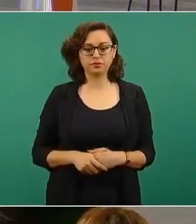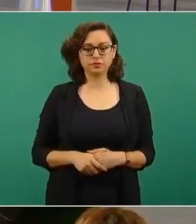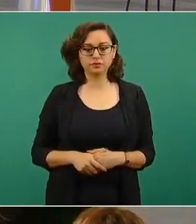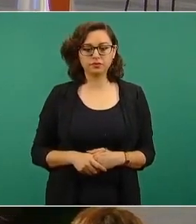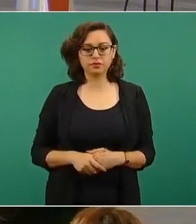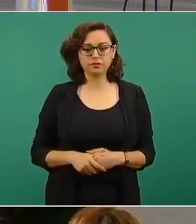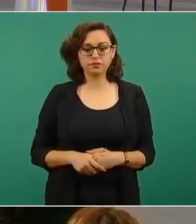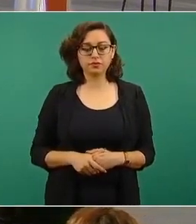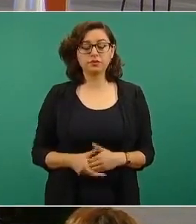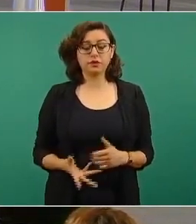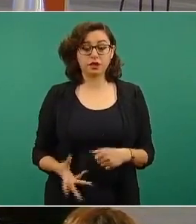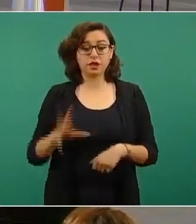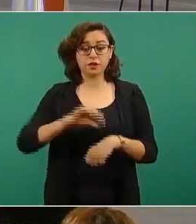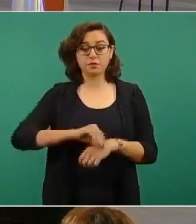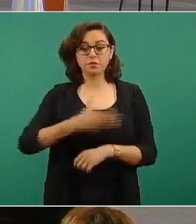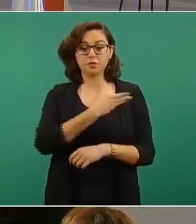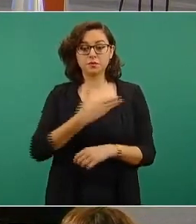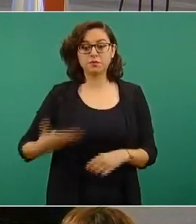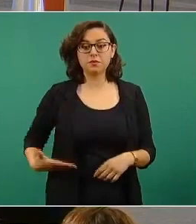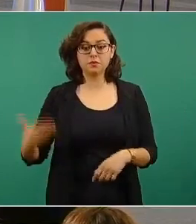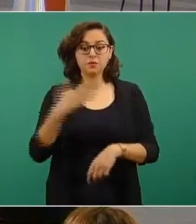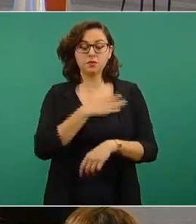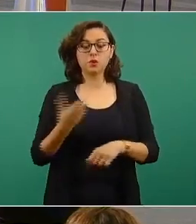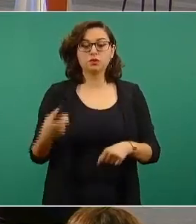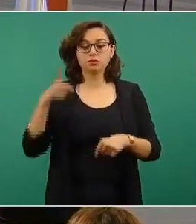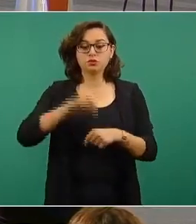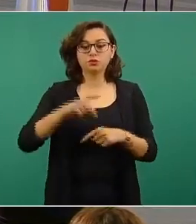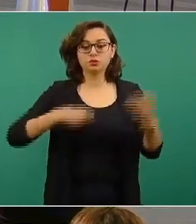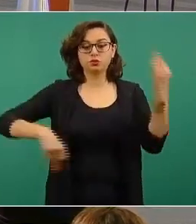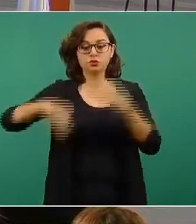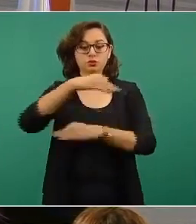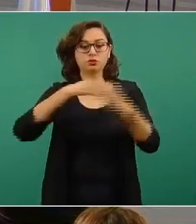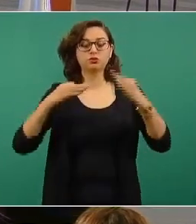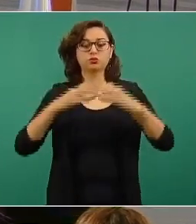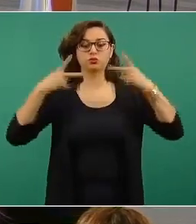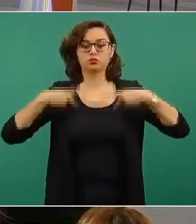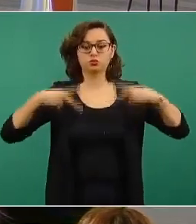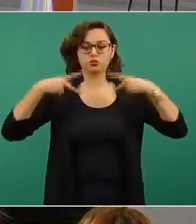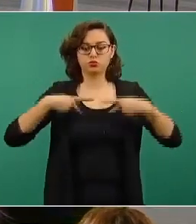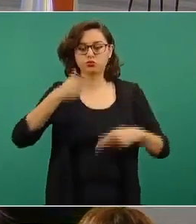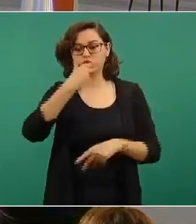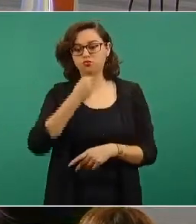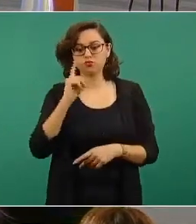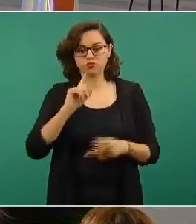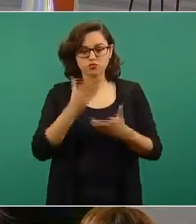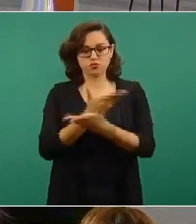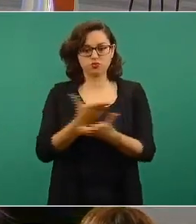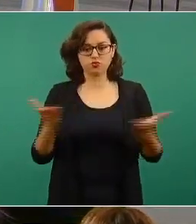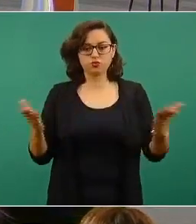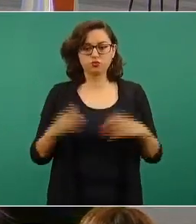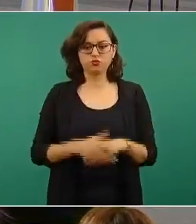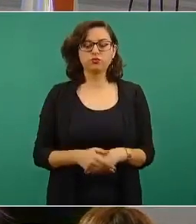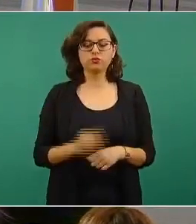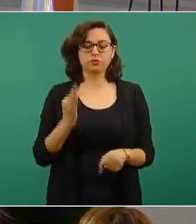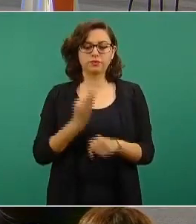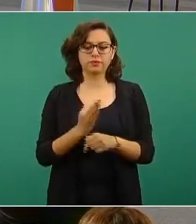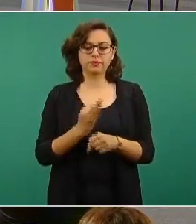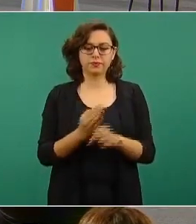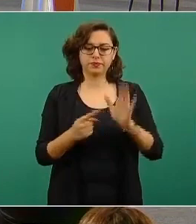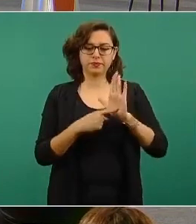Bueno, con su permiso, presidente, muy buenos días a todas y a todos. Brevemente les presento la actualización